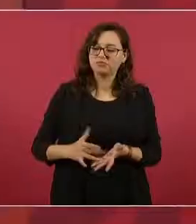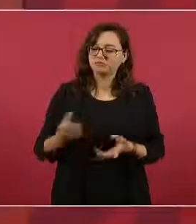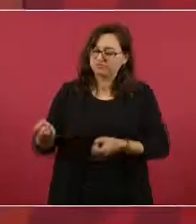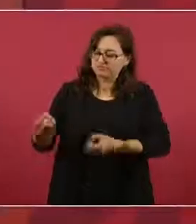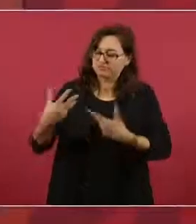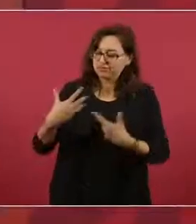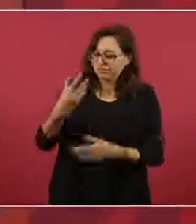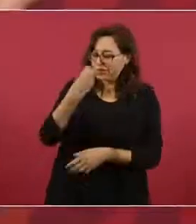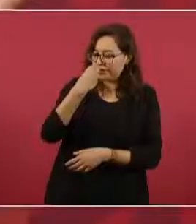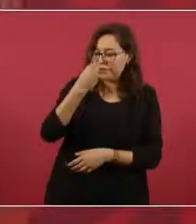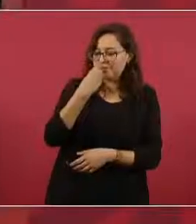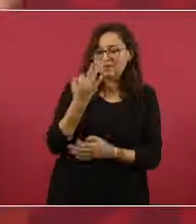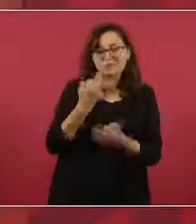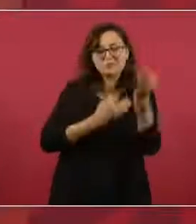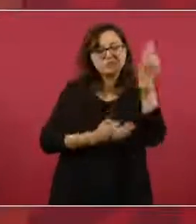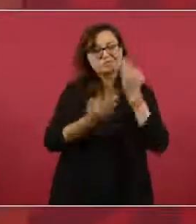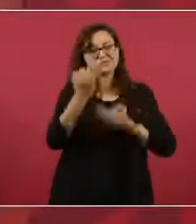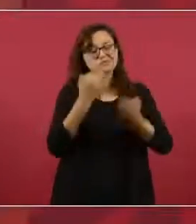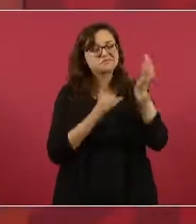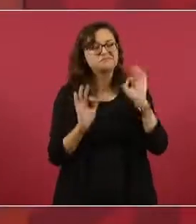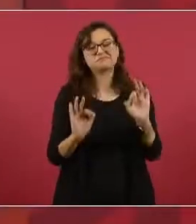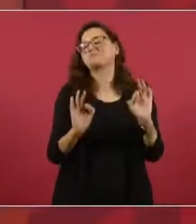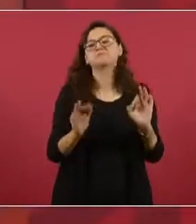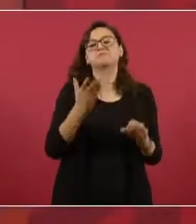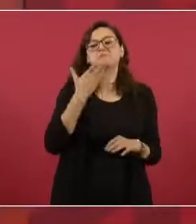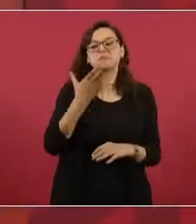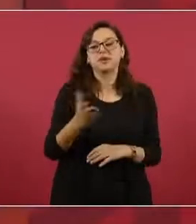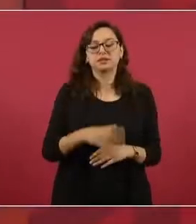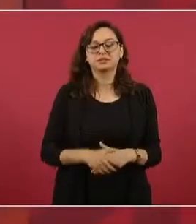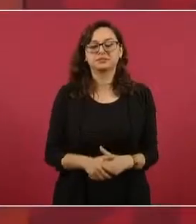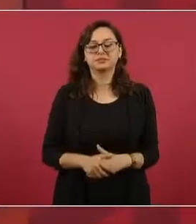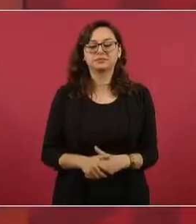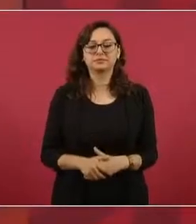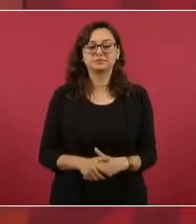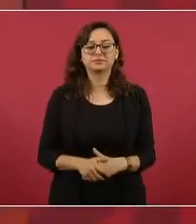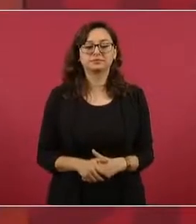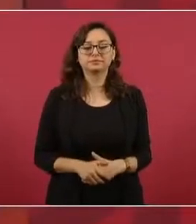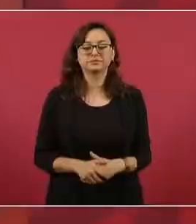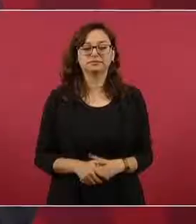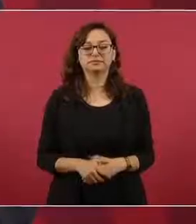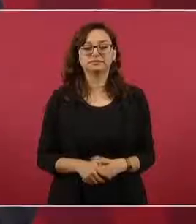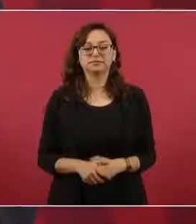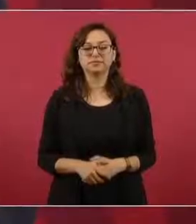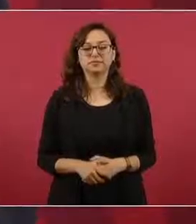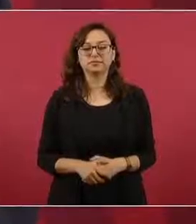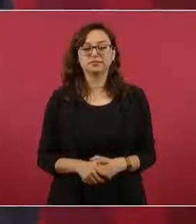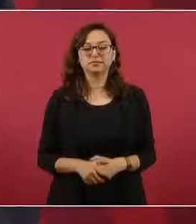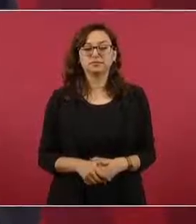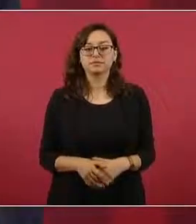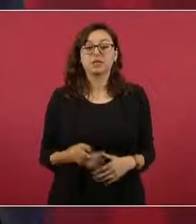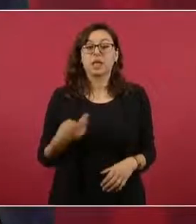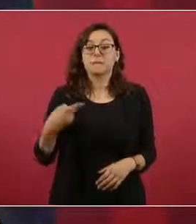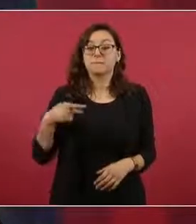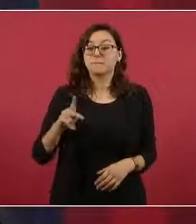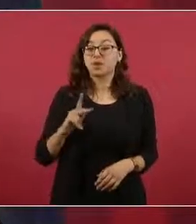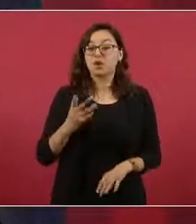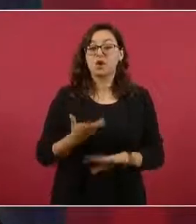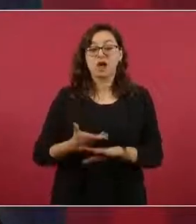Entonces, me siento muy bien, pero había casas